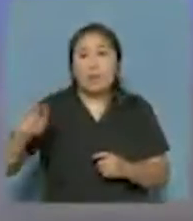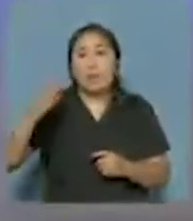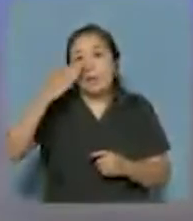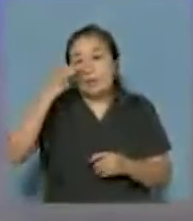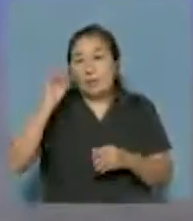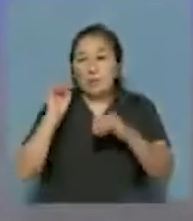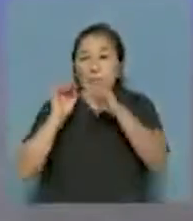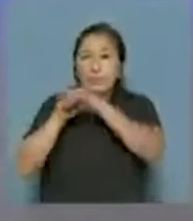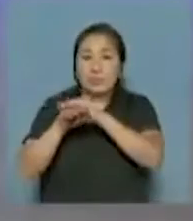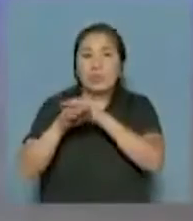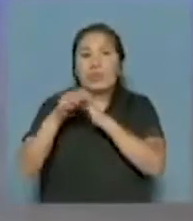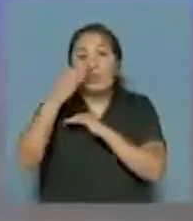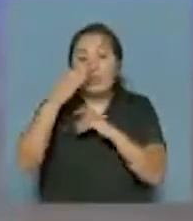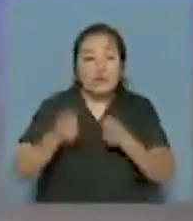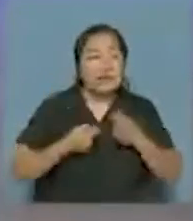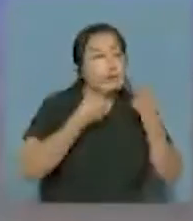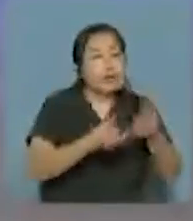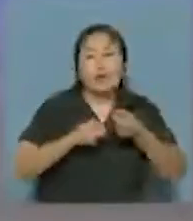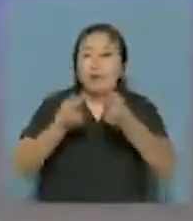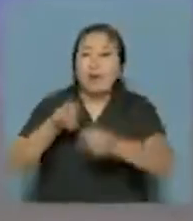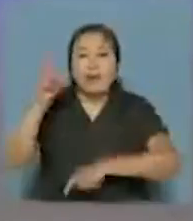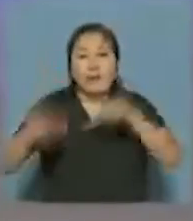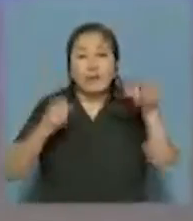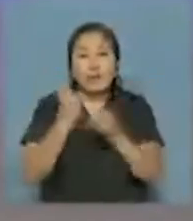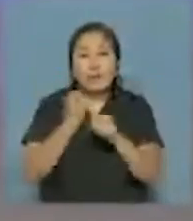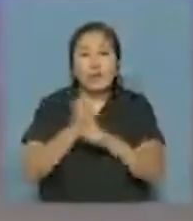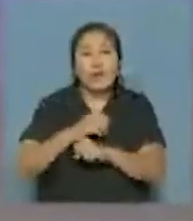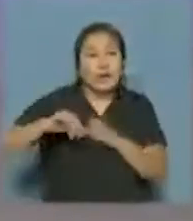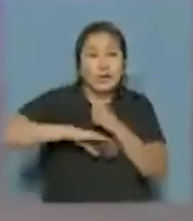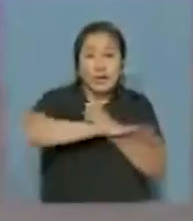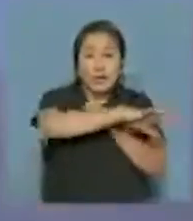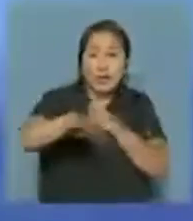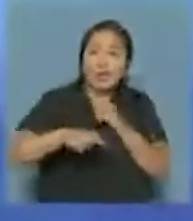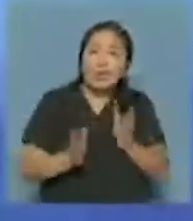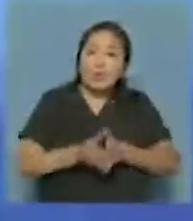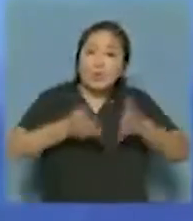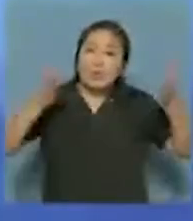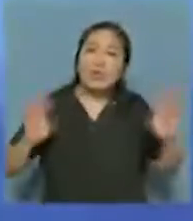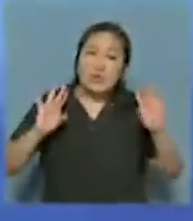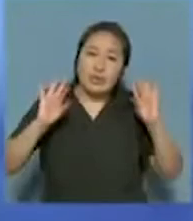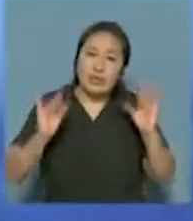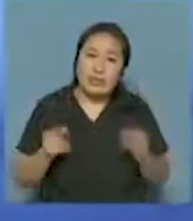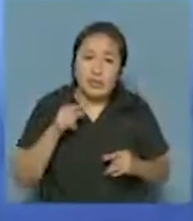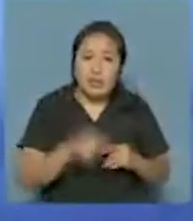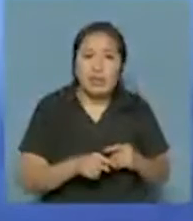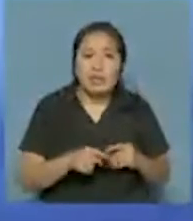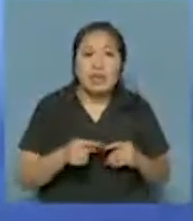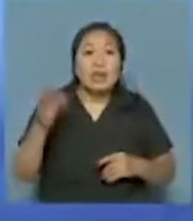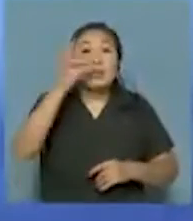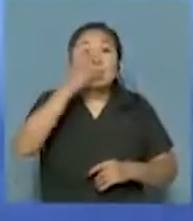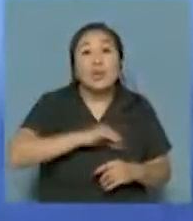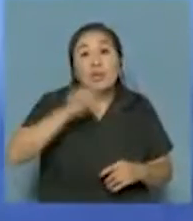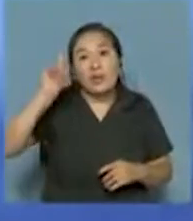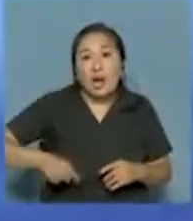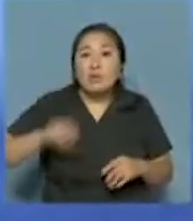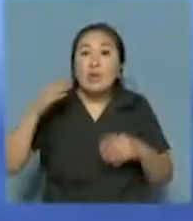en las cuentas de la Cámara y ahí no más volcarlo a los productores, porque es un momento difícil también. De mayor erogación de salario por el